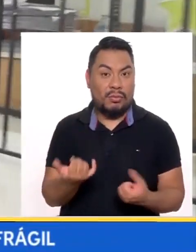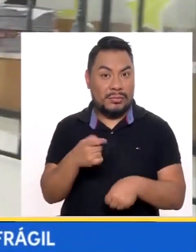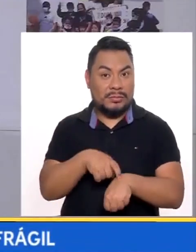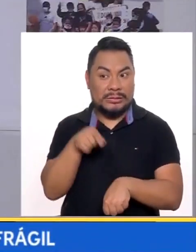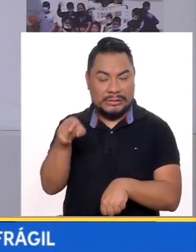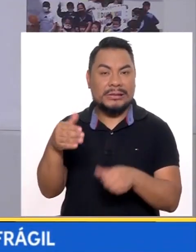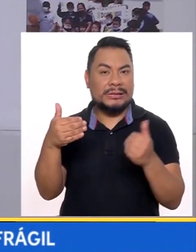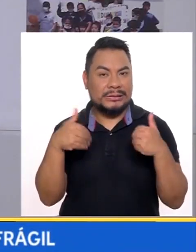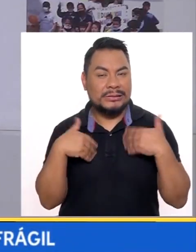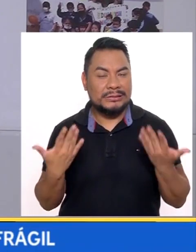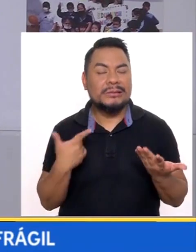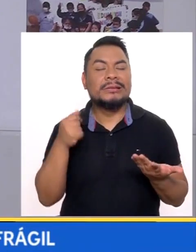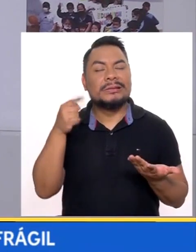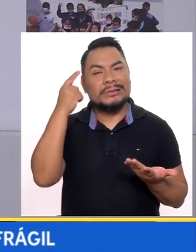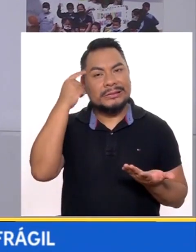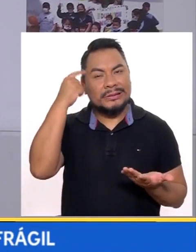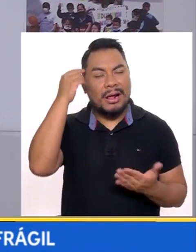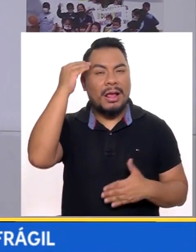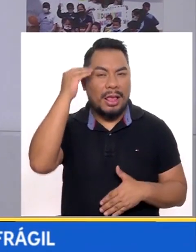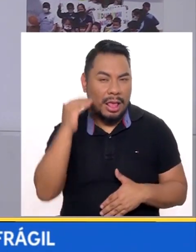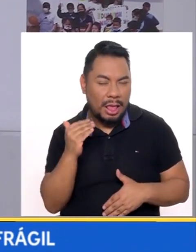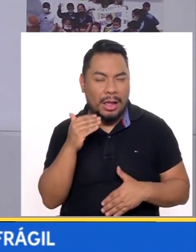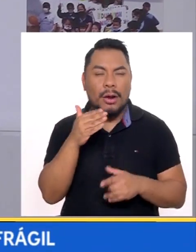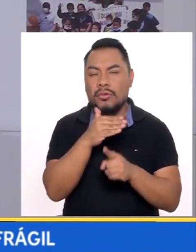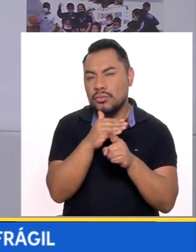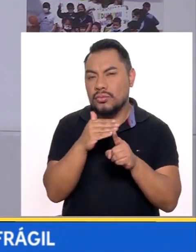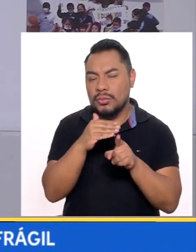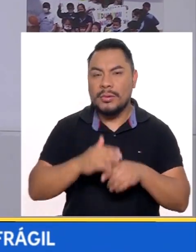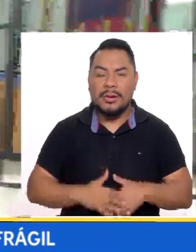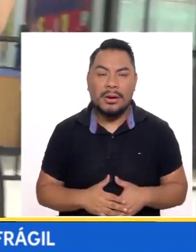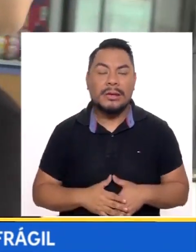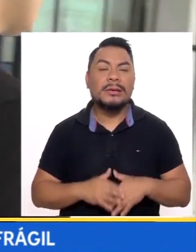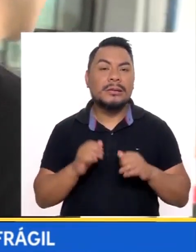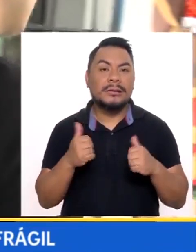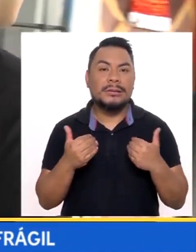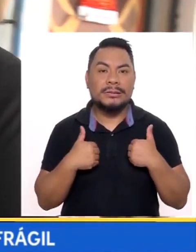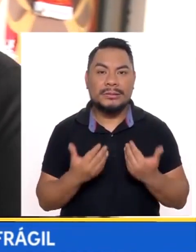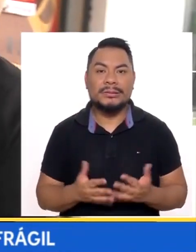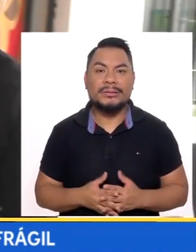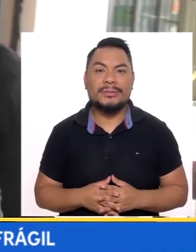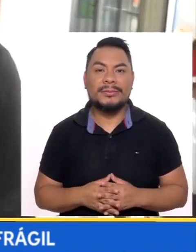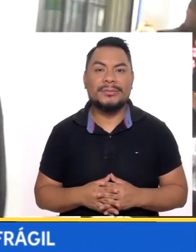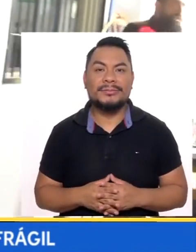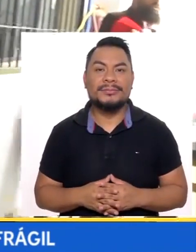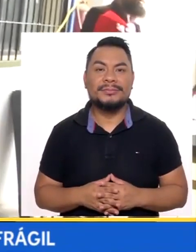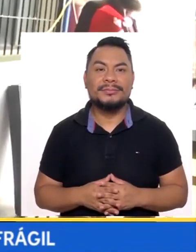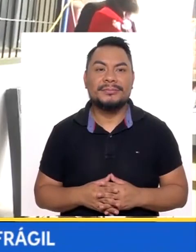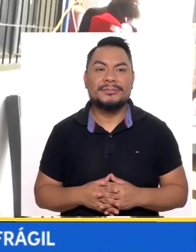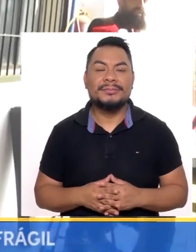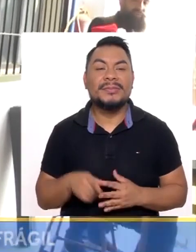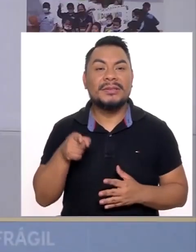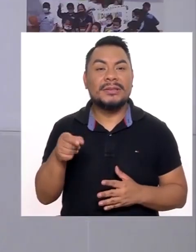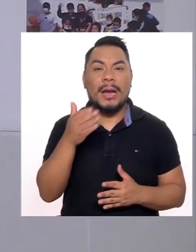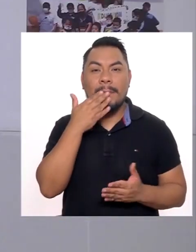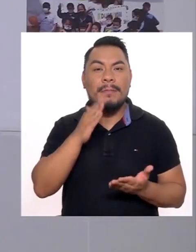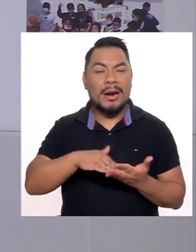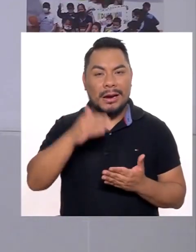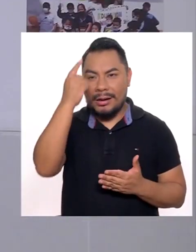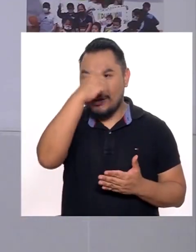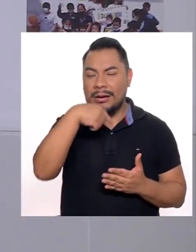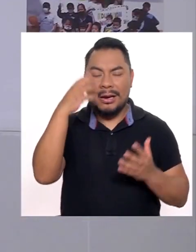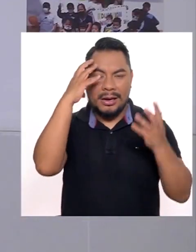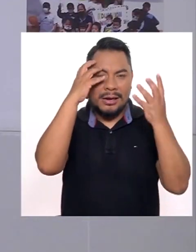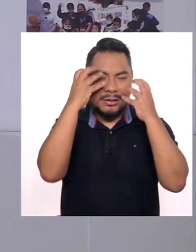momento Él tiene lo que es retardo mental moderado Y también tiene el síndrome de X frágil Que es una